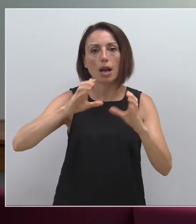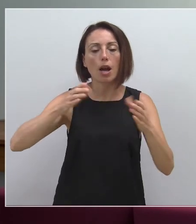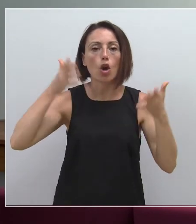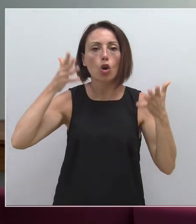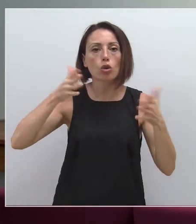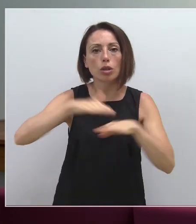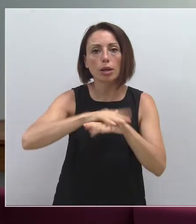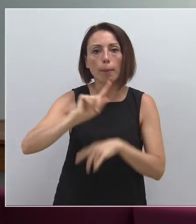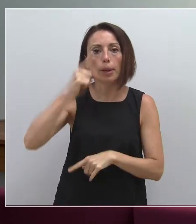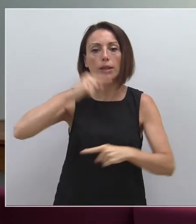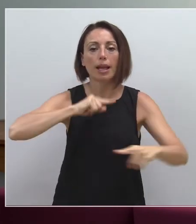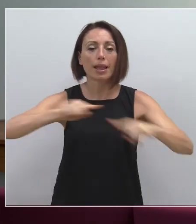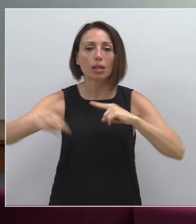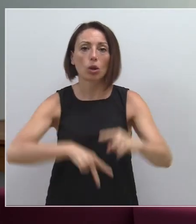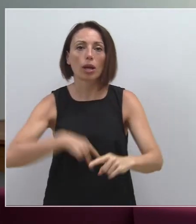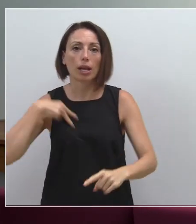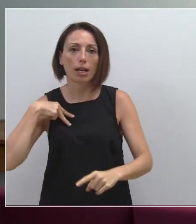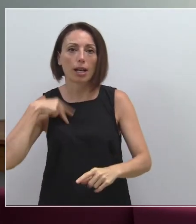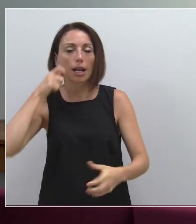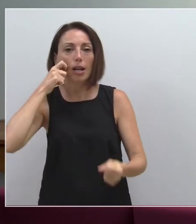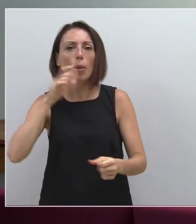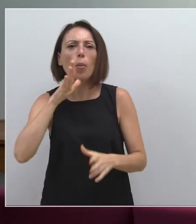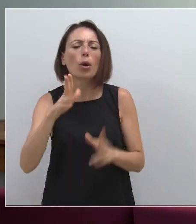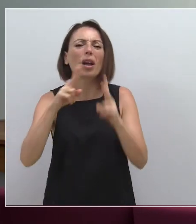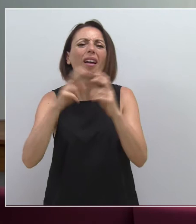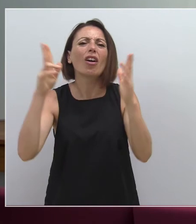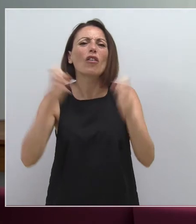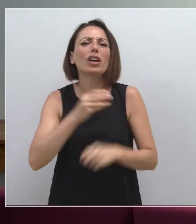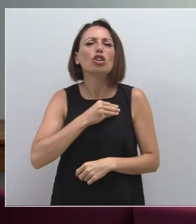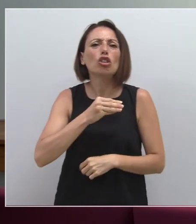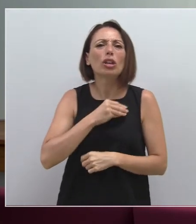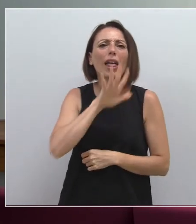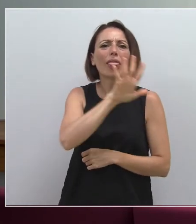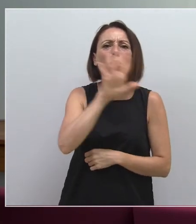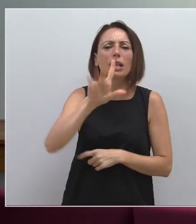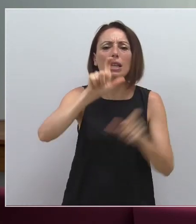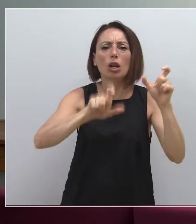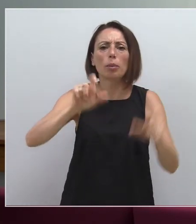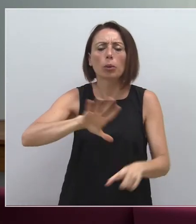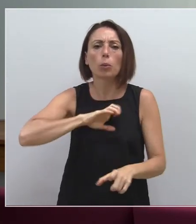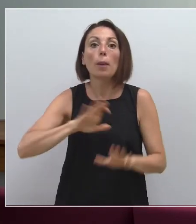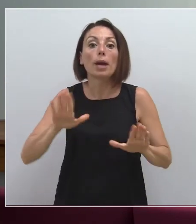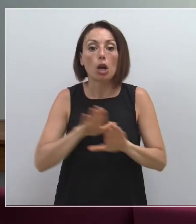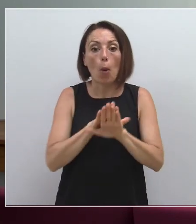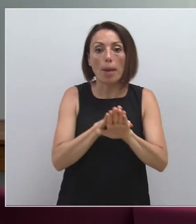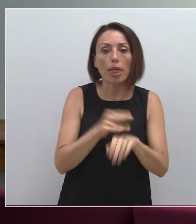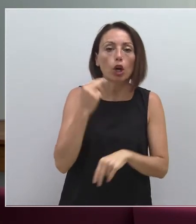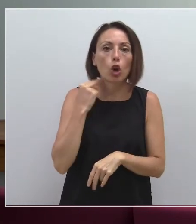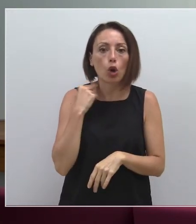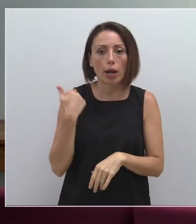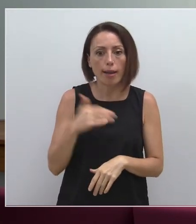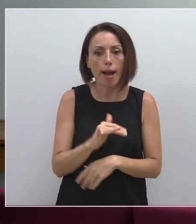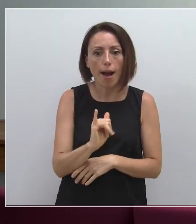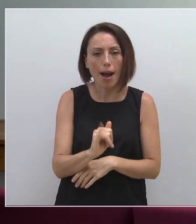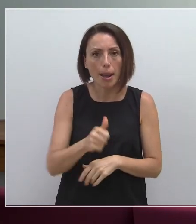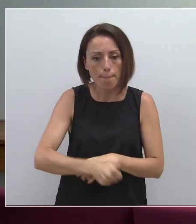primer lugar, pregunta al director general de Salud. ¿Por qué confinaron Totana con 55 casos y no confinan Mazarrón o Lorca, que ya registran